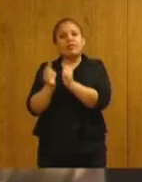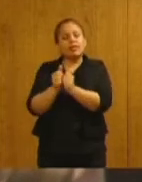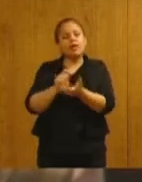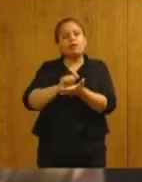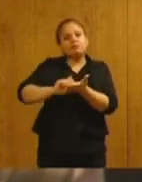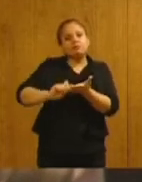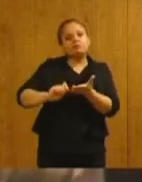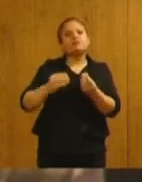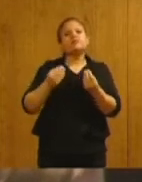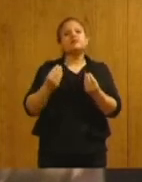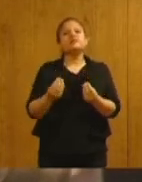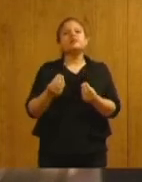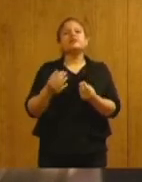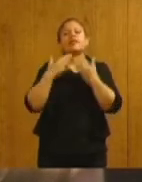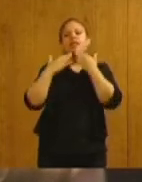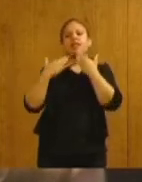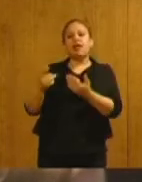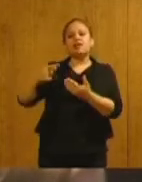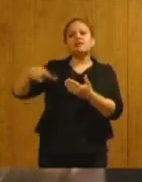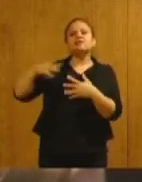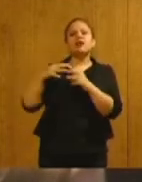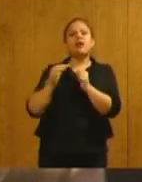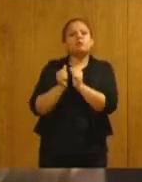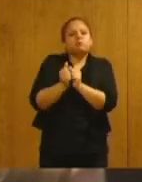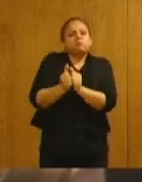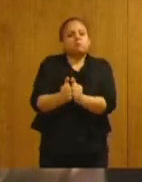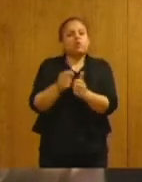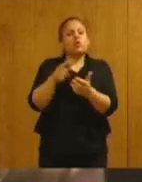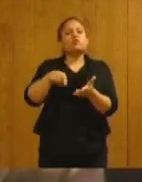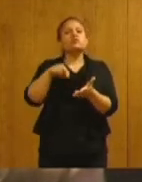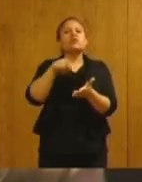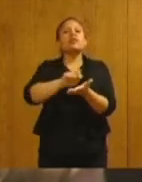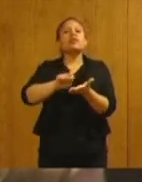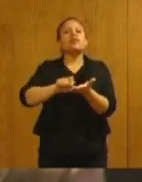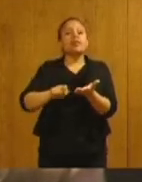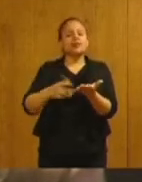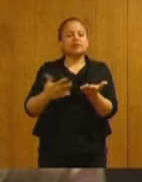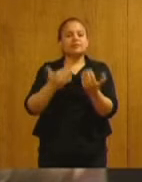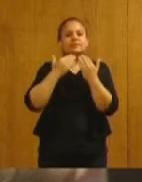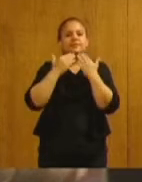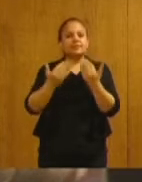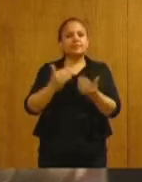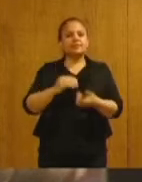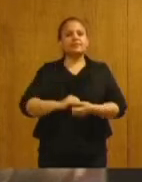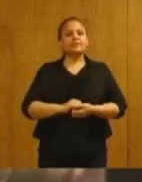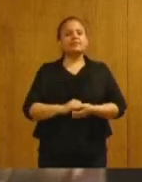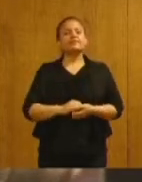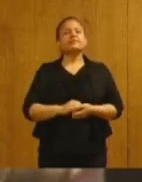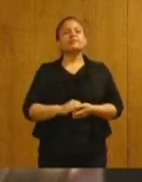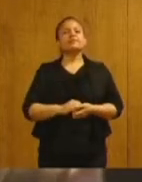diputadas, a quienes desde ya agradezco la posibilidad del acompañamiento.